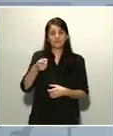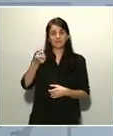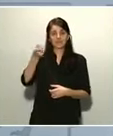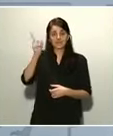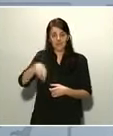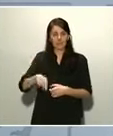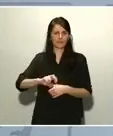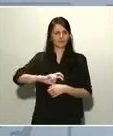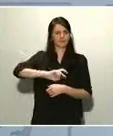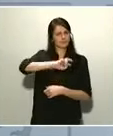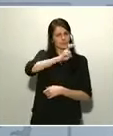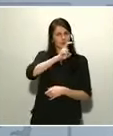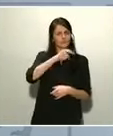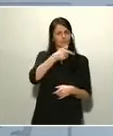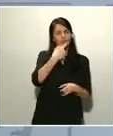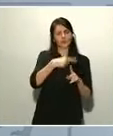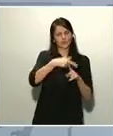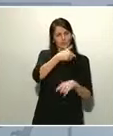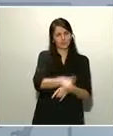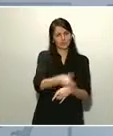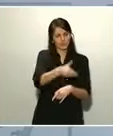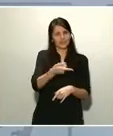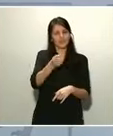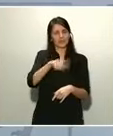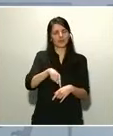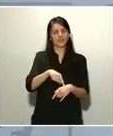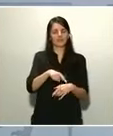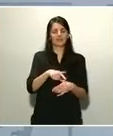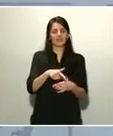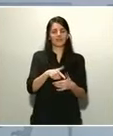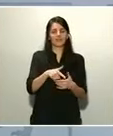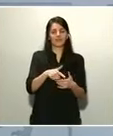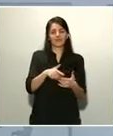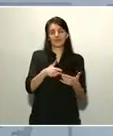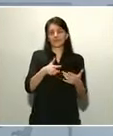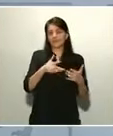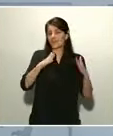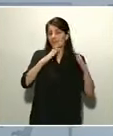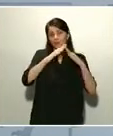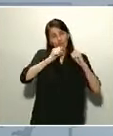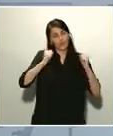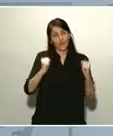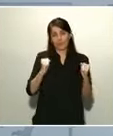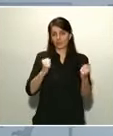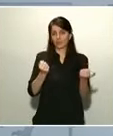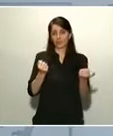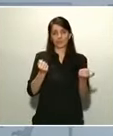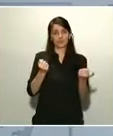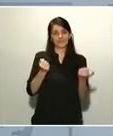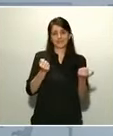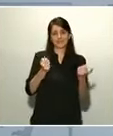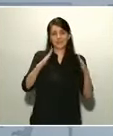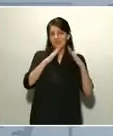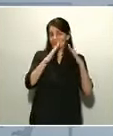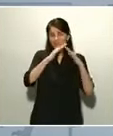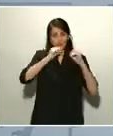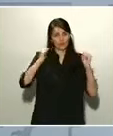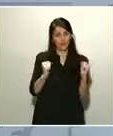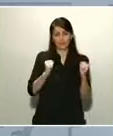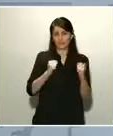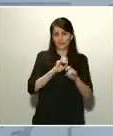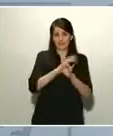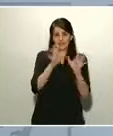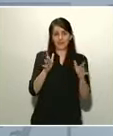en buena medida todo lo demás, que es el confinamiento en las casas. Si reducimos los